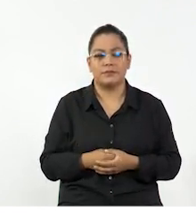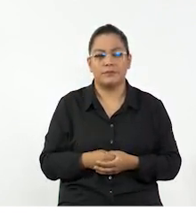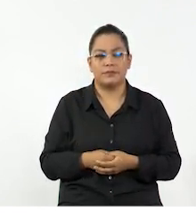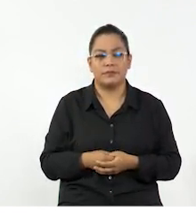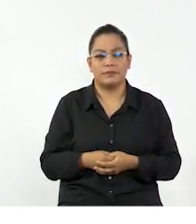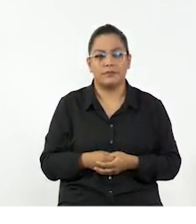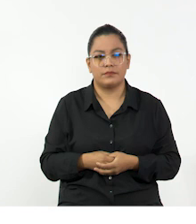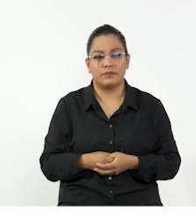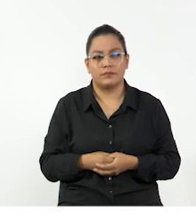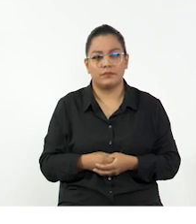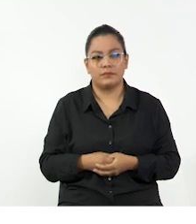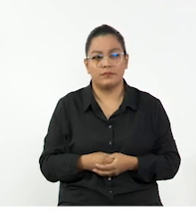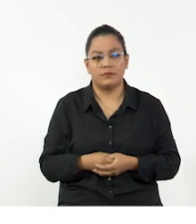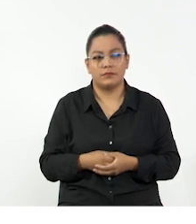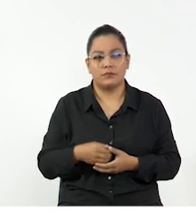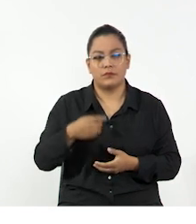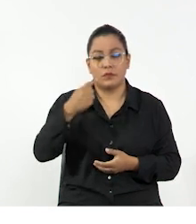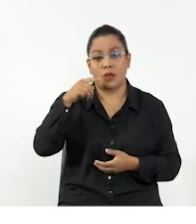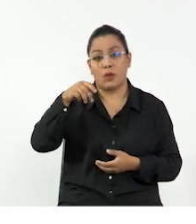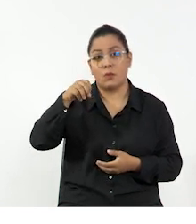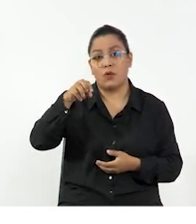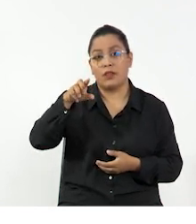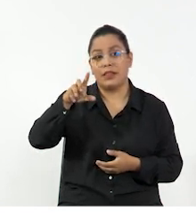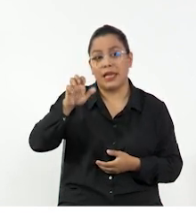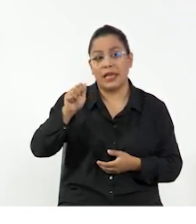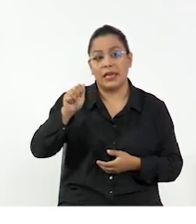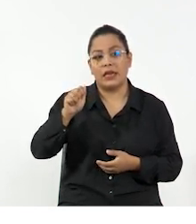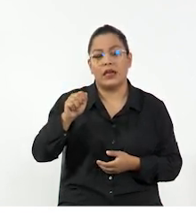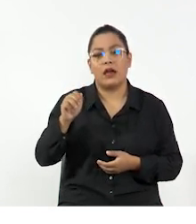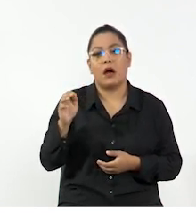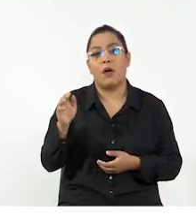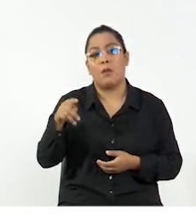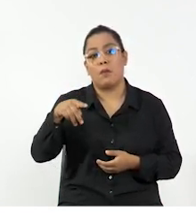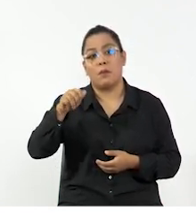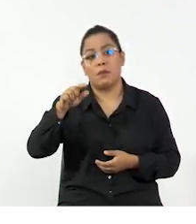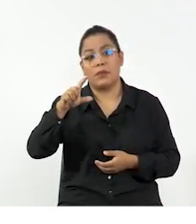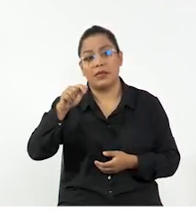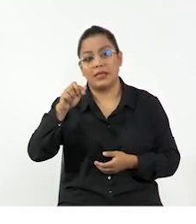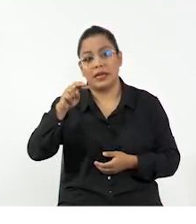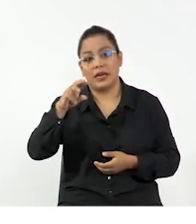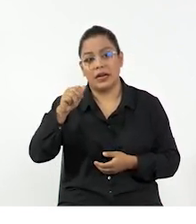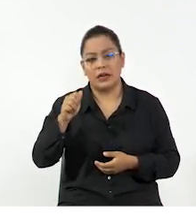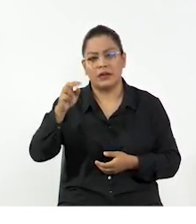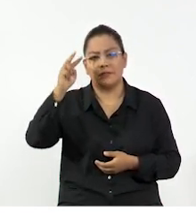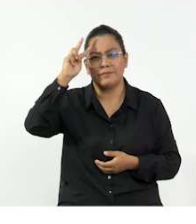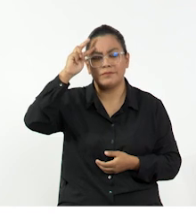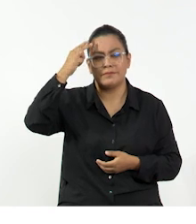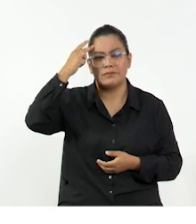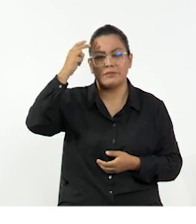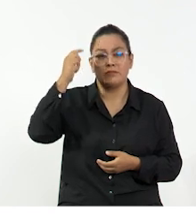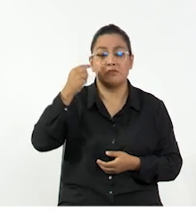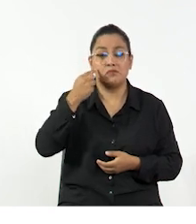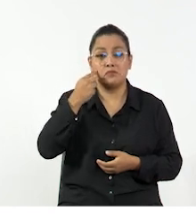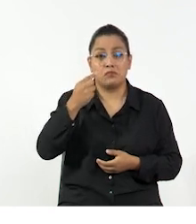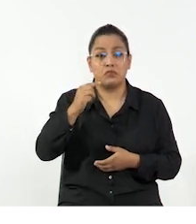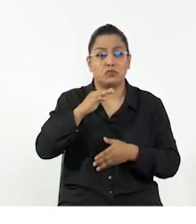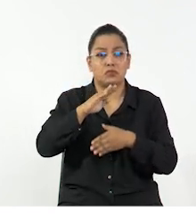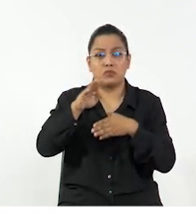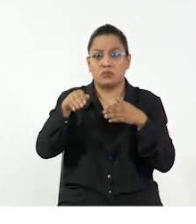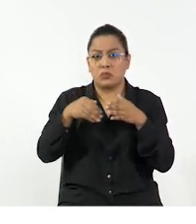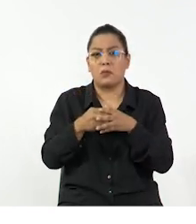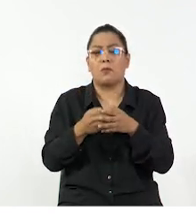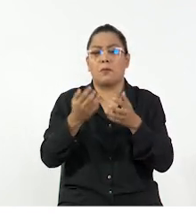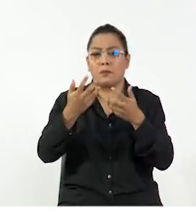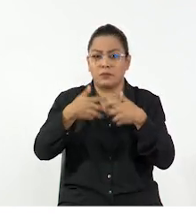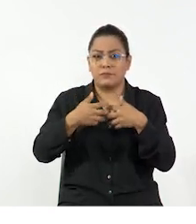vemos, por ejemplo, el caso de un plano inclinado, de una polea, de una palanca, de un tornillo. Es decir,